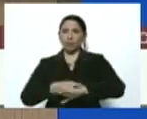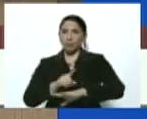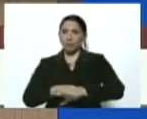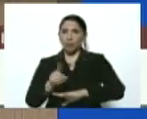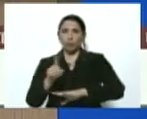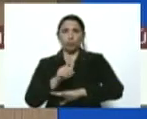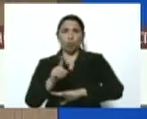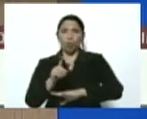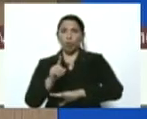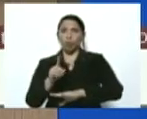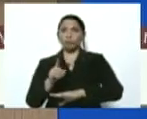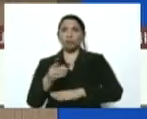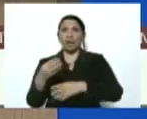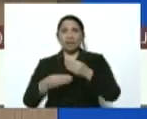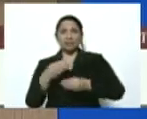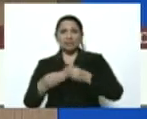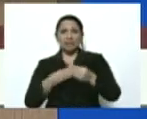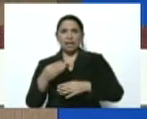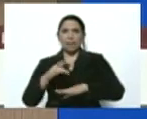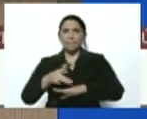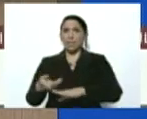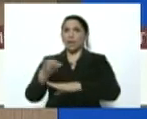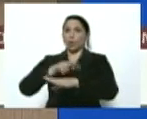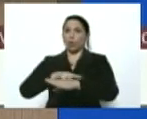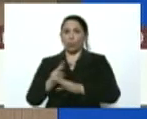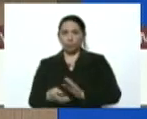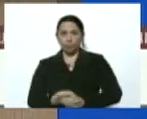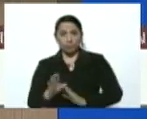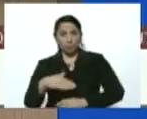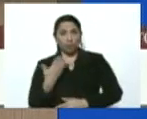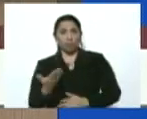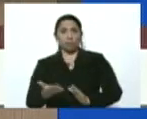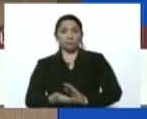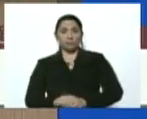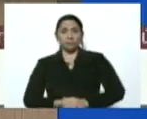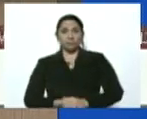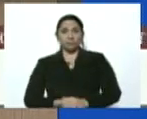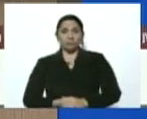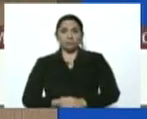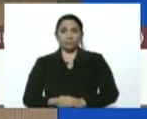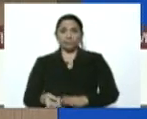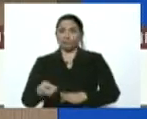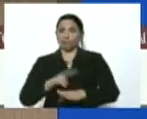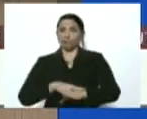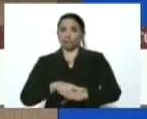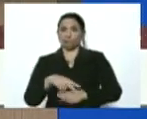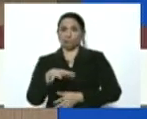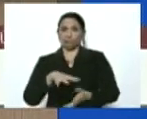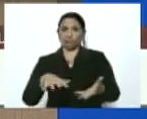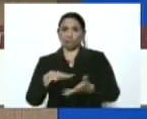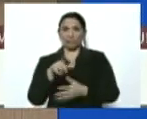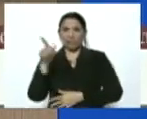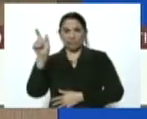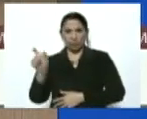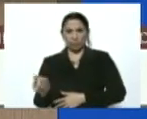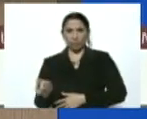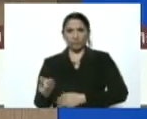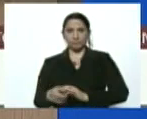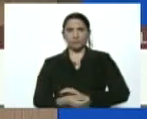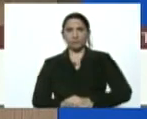agravamiento y que, bueno, pueda agravar la situación de esta persona.